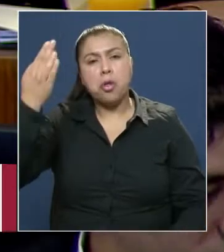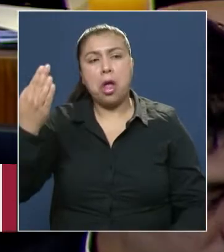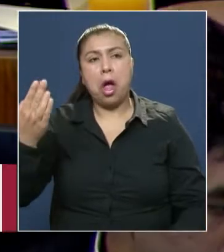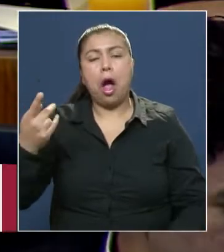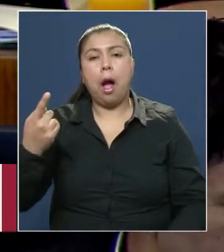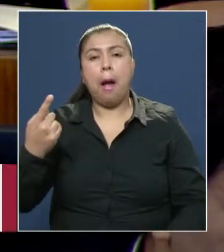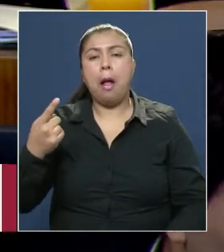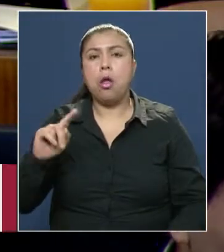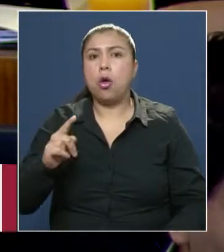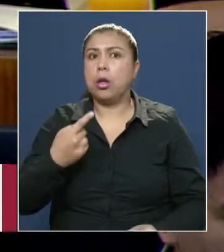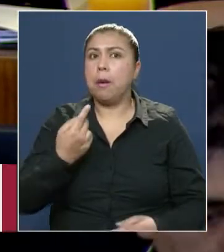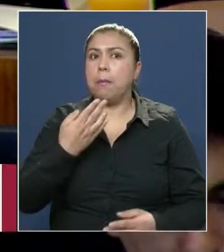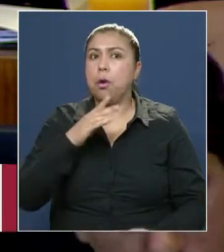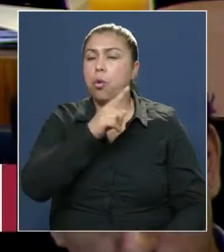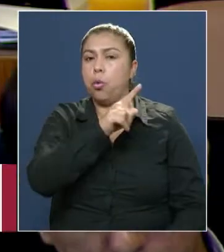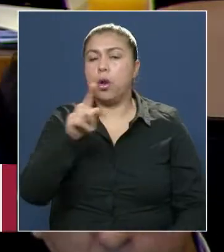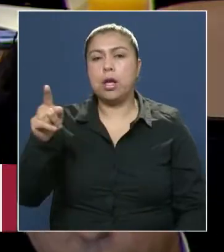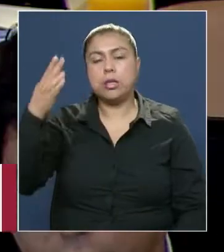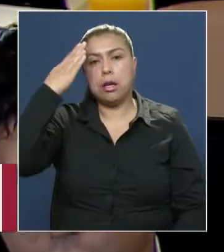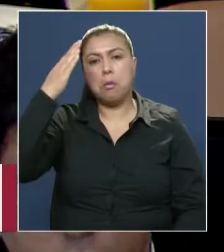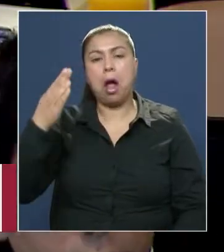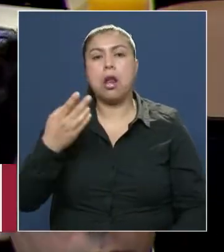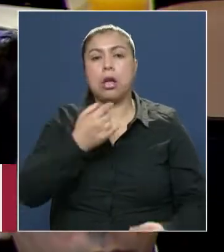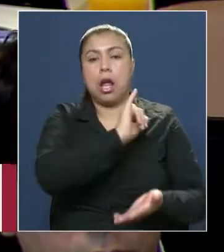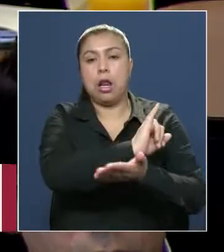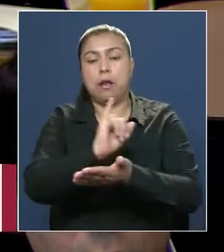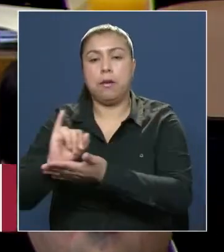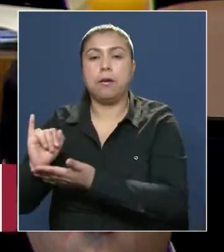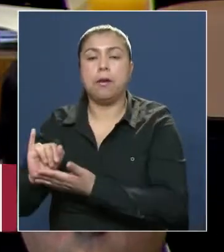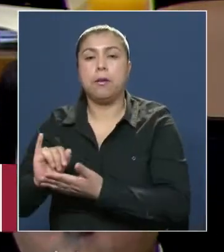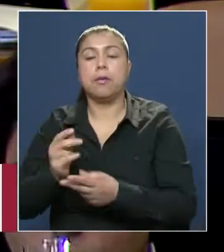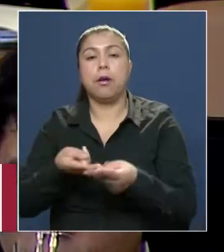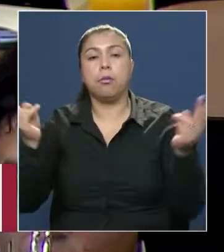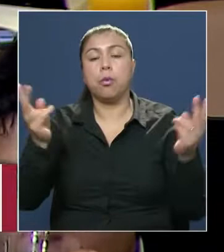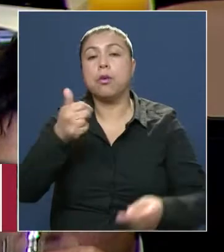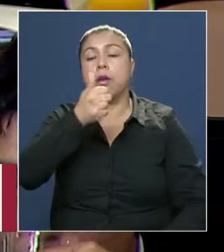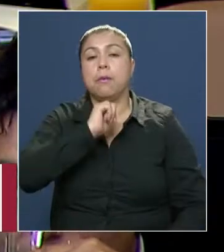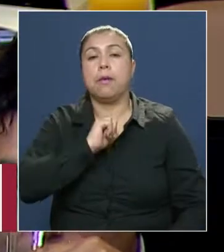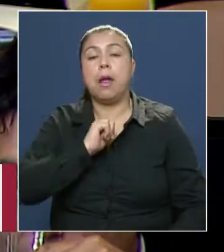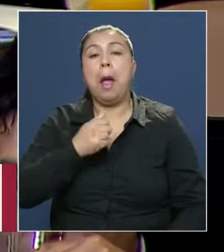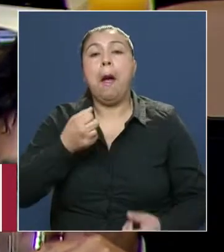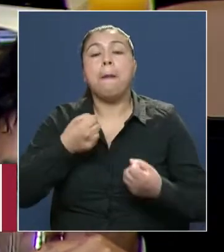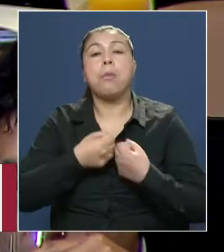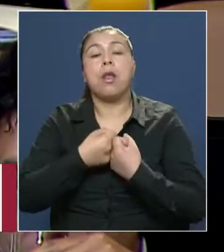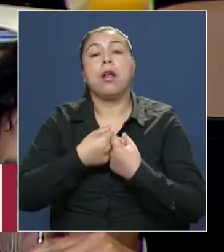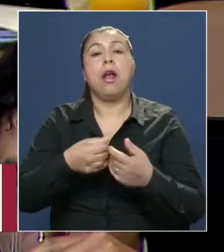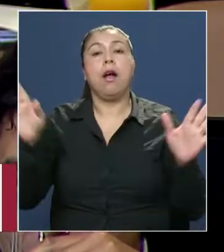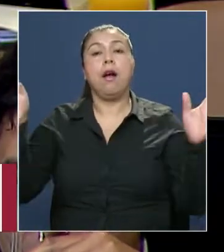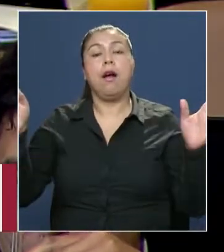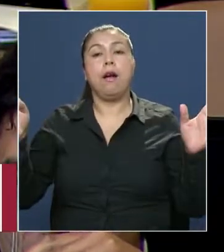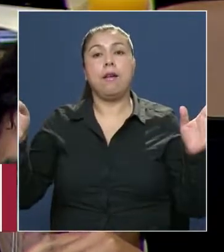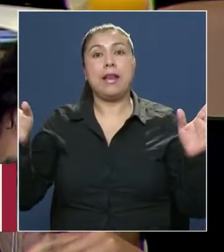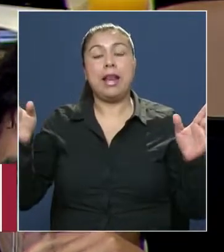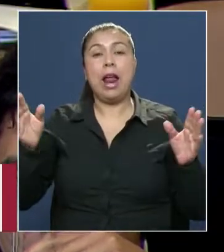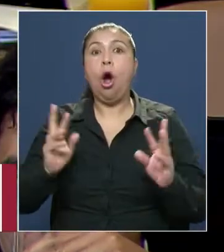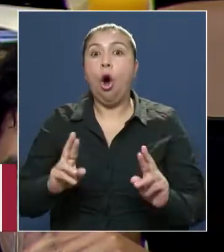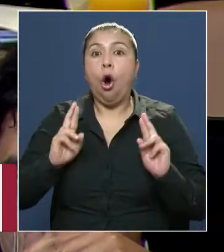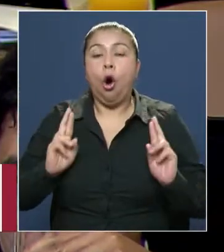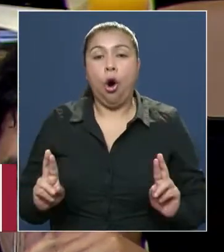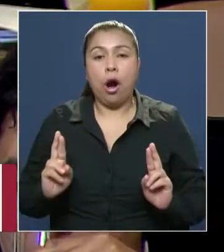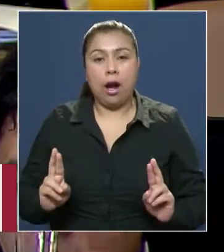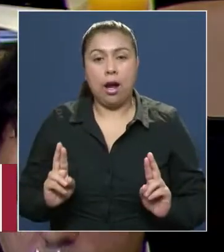y por lo tanto que las distintas instituciones públicas y privadas puedan abrir sus puertas para que ojalá ocurra